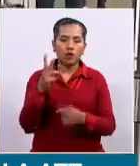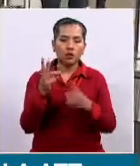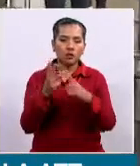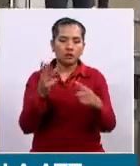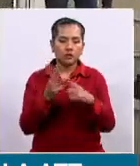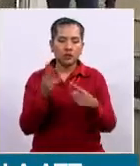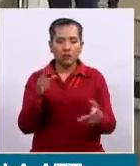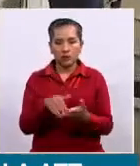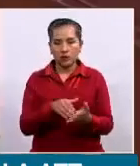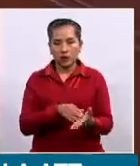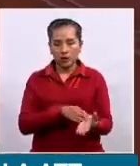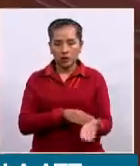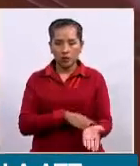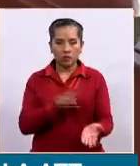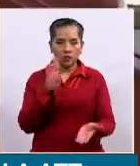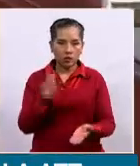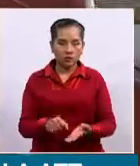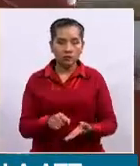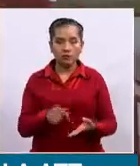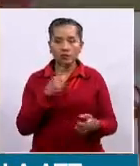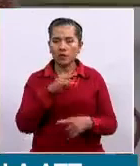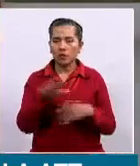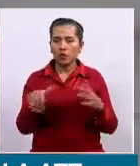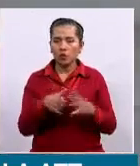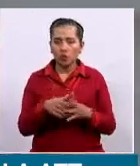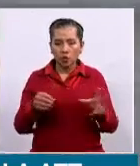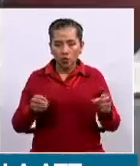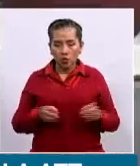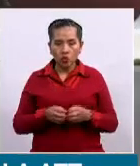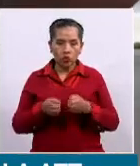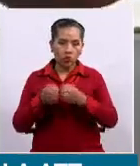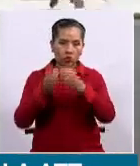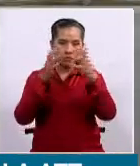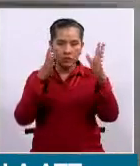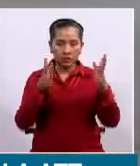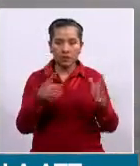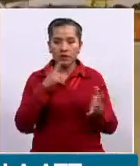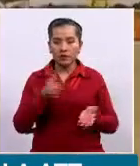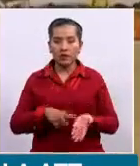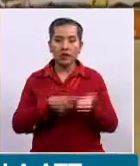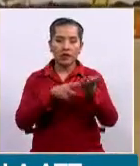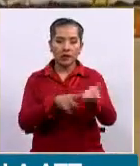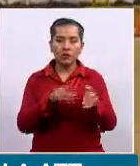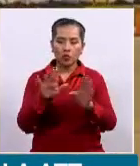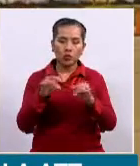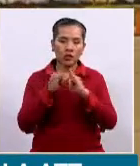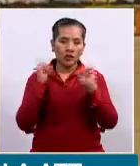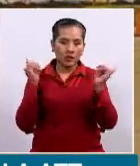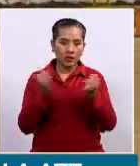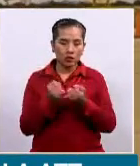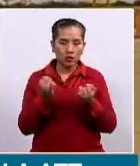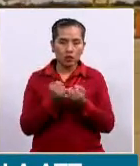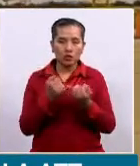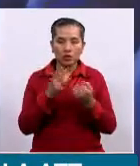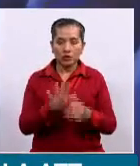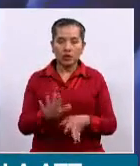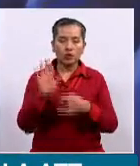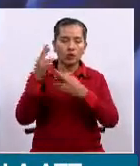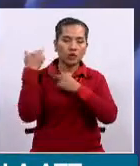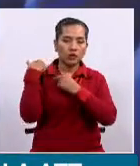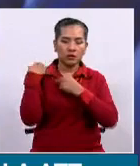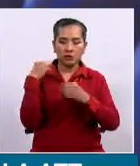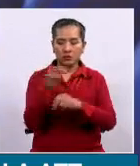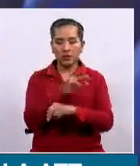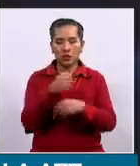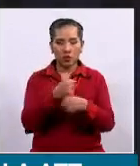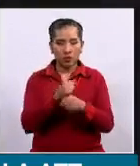bolivianos. Entonces, solamente haciendo la cuenta de las deudas que tiene con instituciones que están bajo obtuición del Ministerio